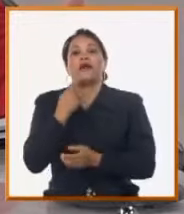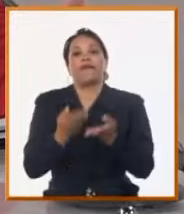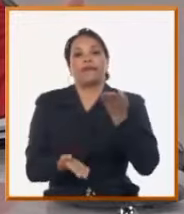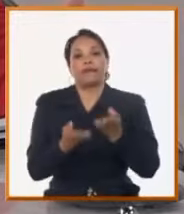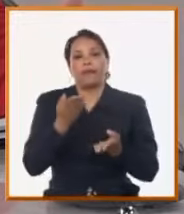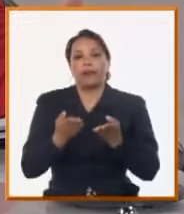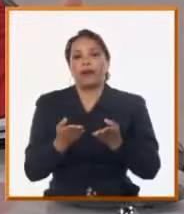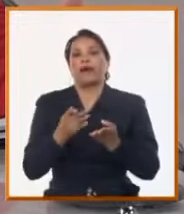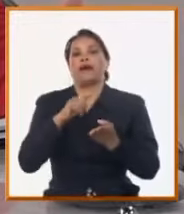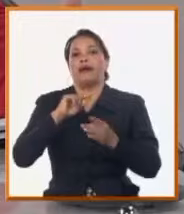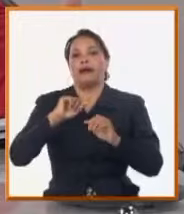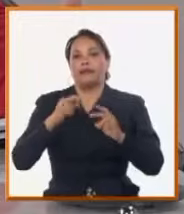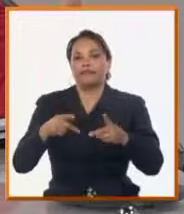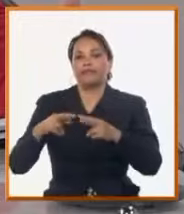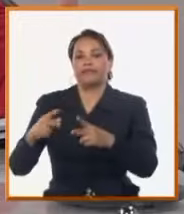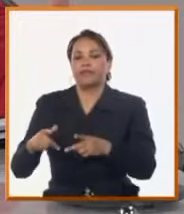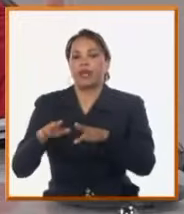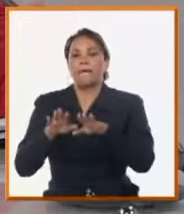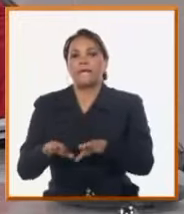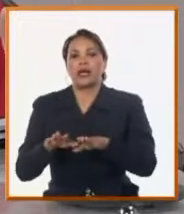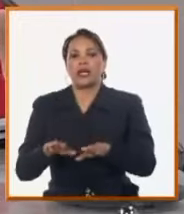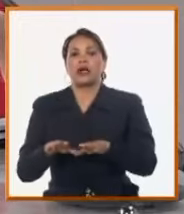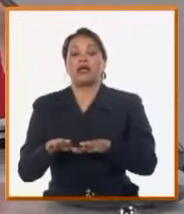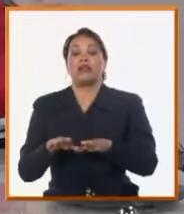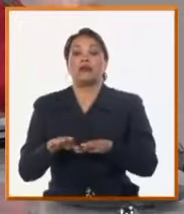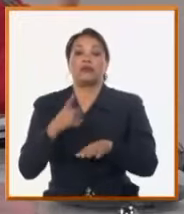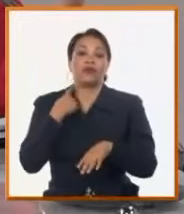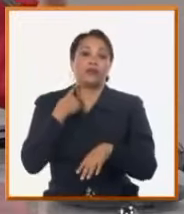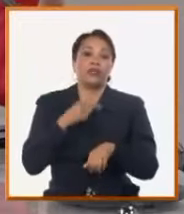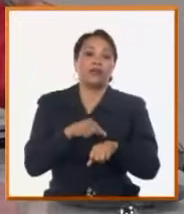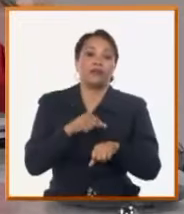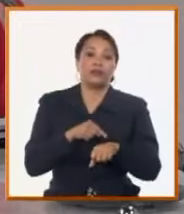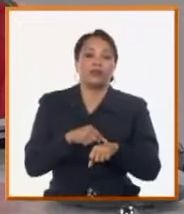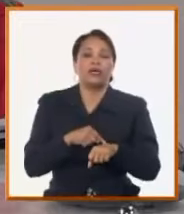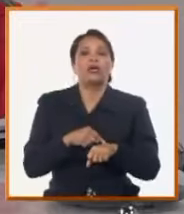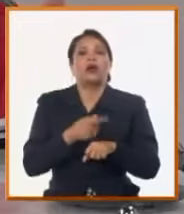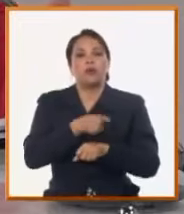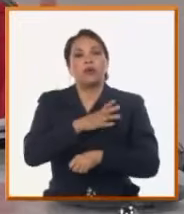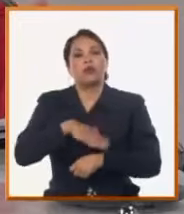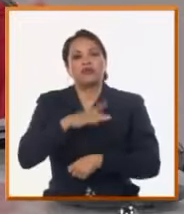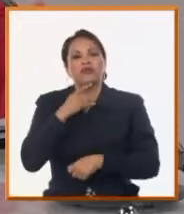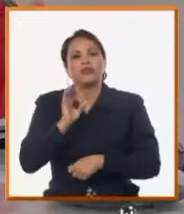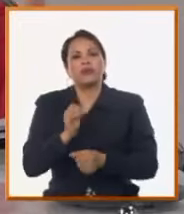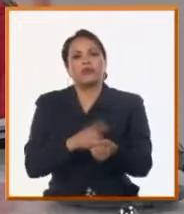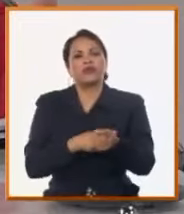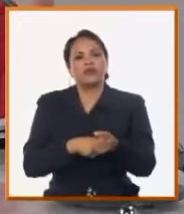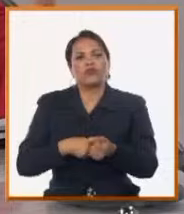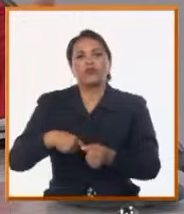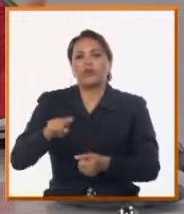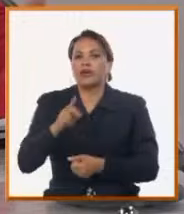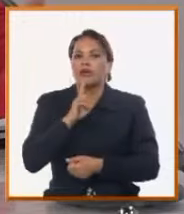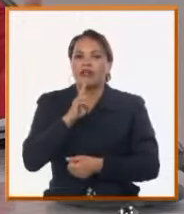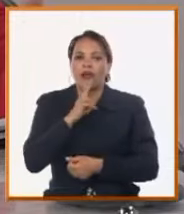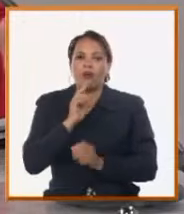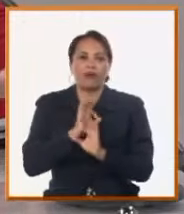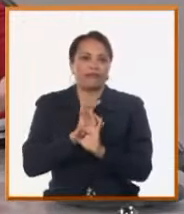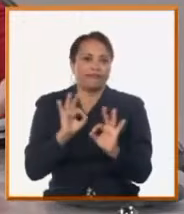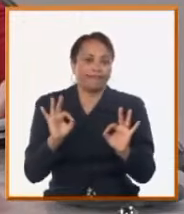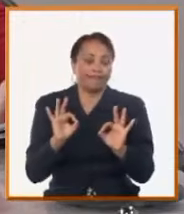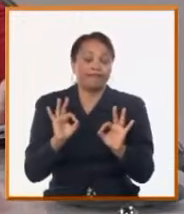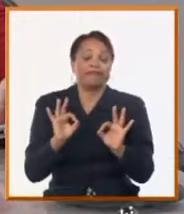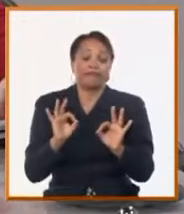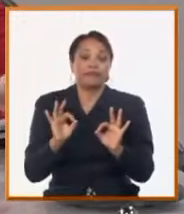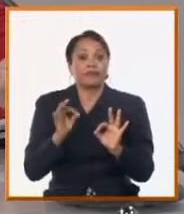constantes, y otras paradas durante mucho tiempo, y ya la población también tenía costumbre de ir a coger su agua potable, con calidad, a esos